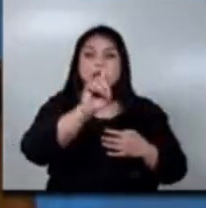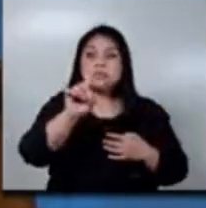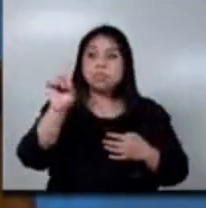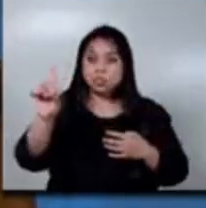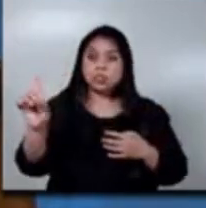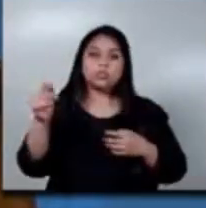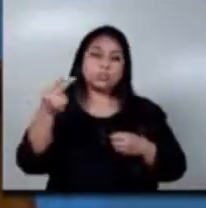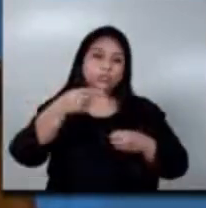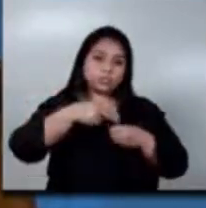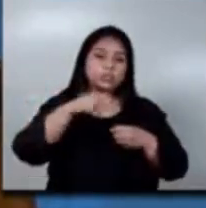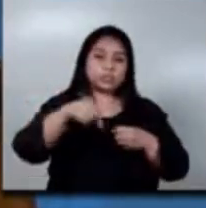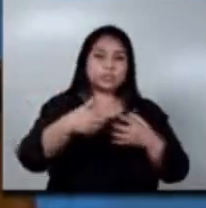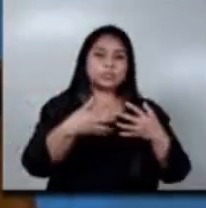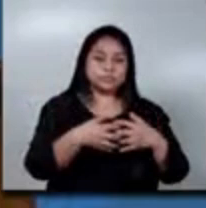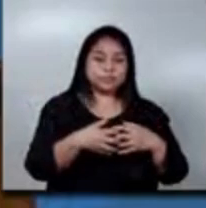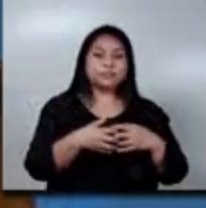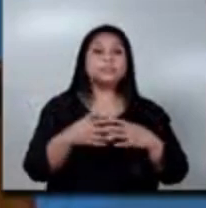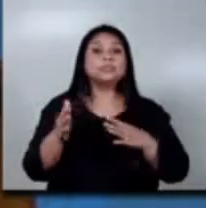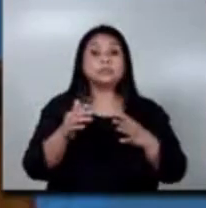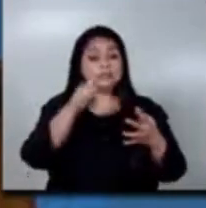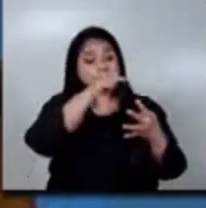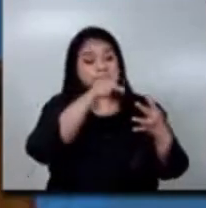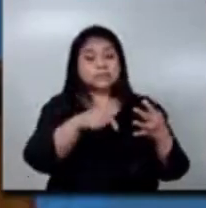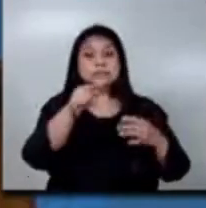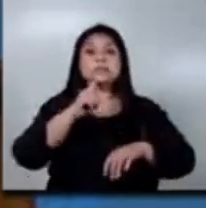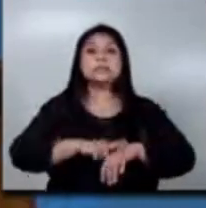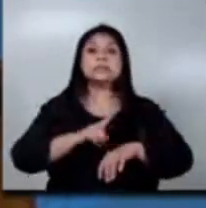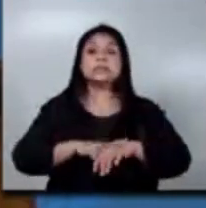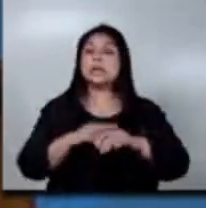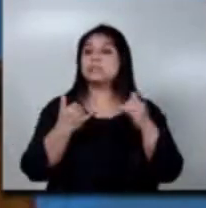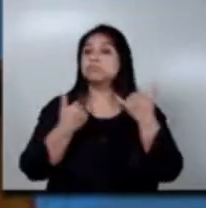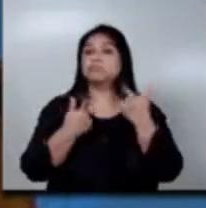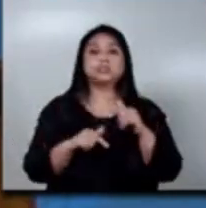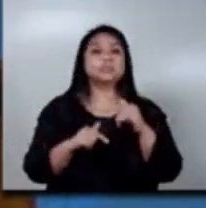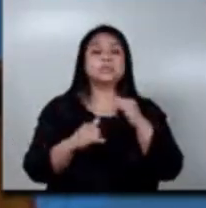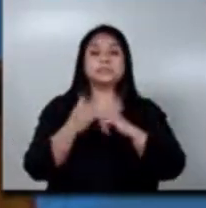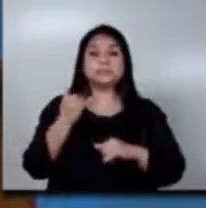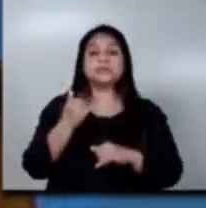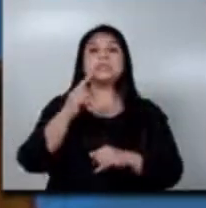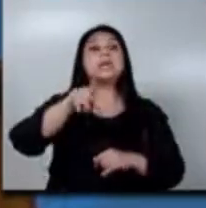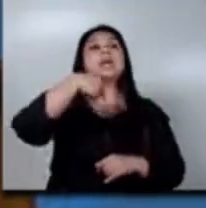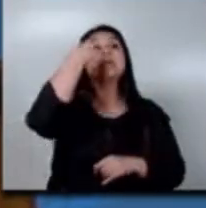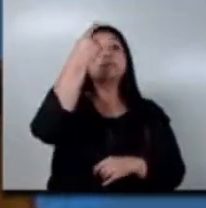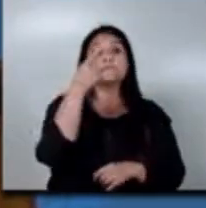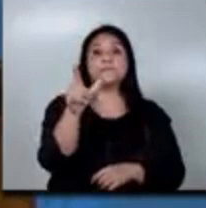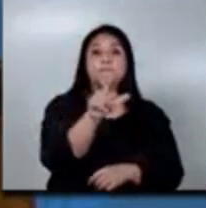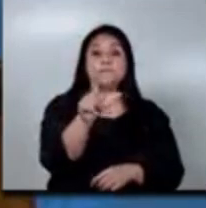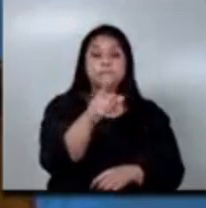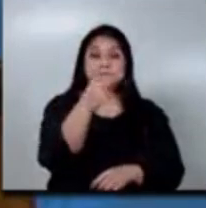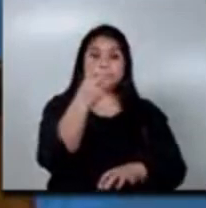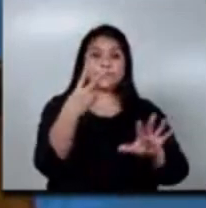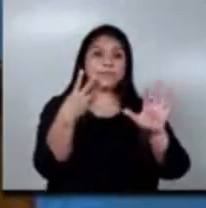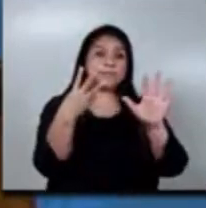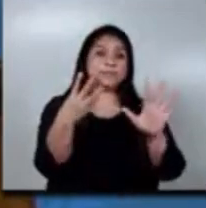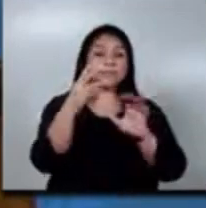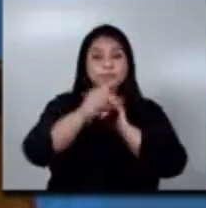trabajadores en las empresas. Este plazo finaliza el próximo lunes veintiocho de febrero, será el último